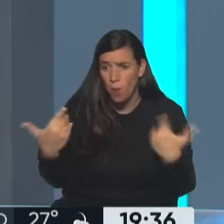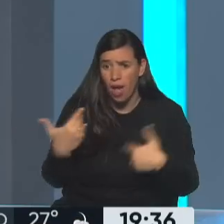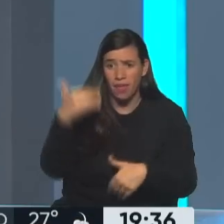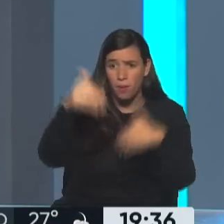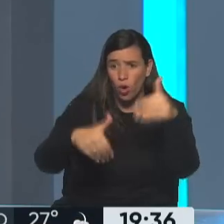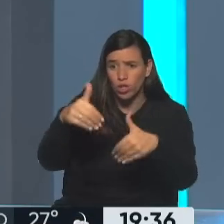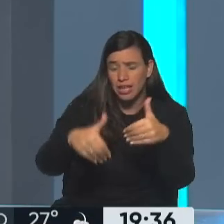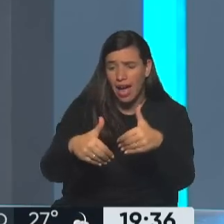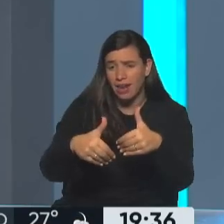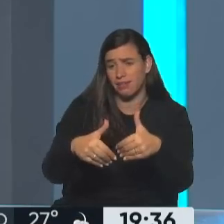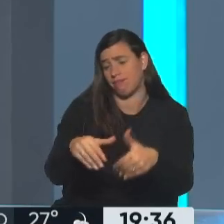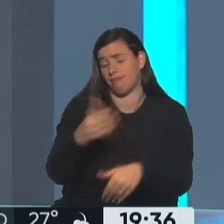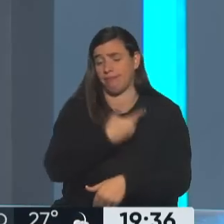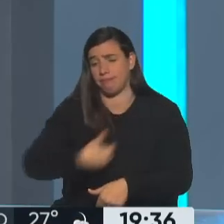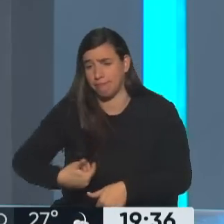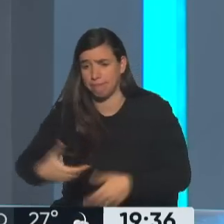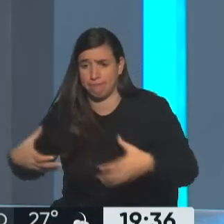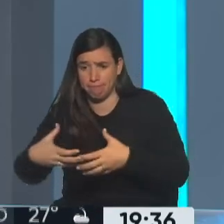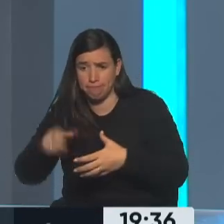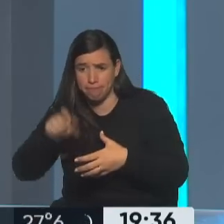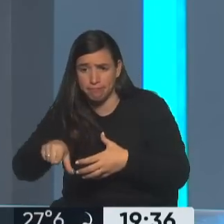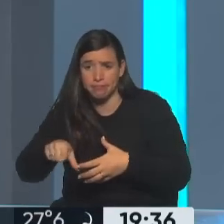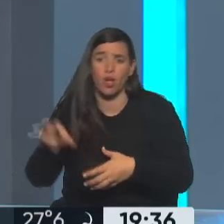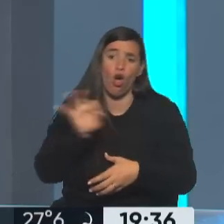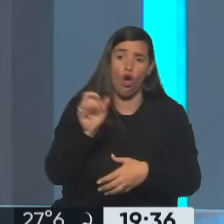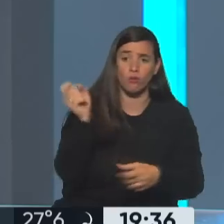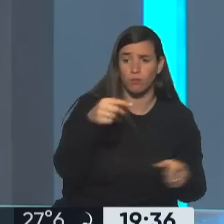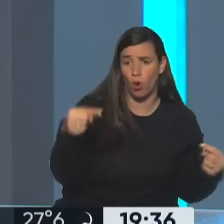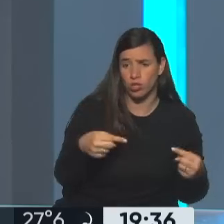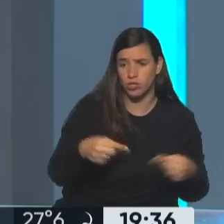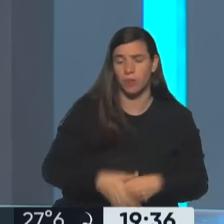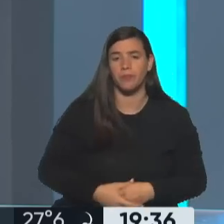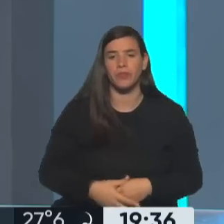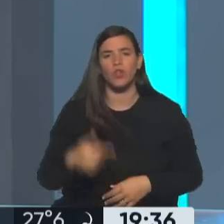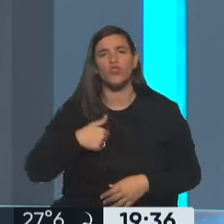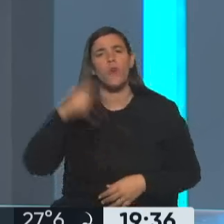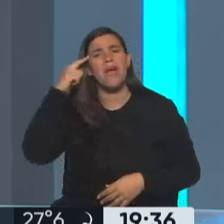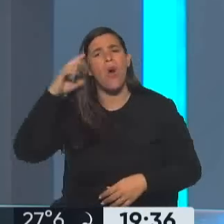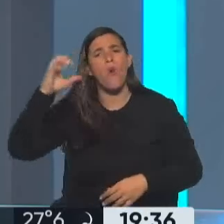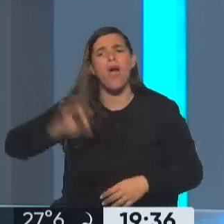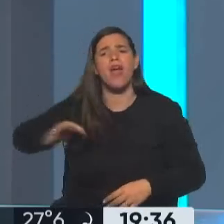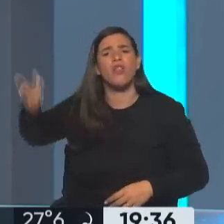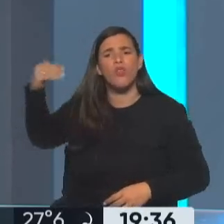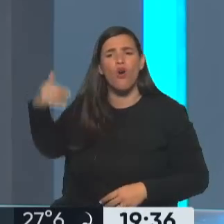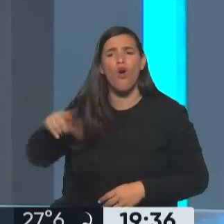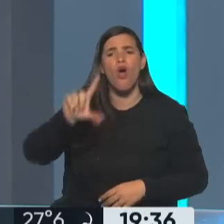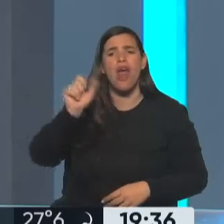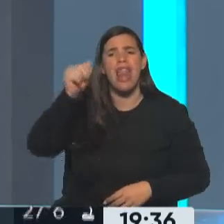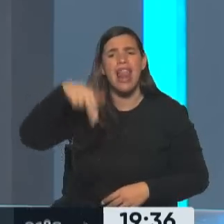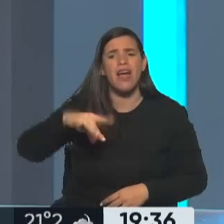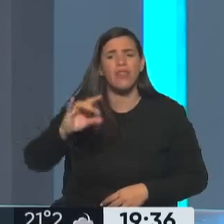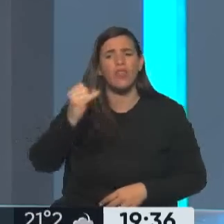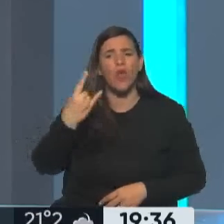épocas electorales uno consultaba, lamentablemente falleció. ¿Te acuerdas del ando? El apoderado. Sí. Que siempre tenían la mejor